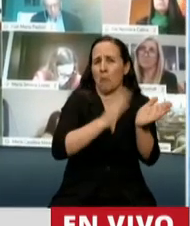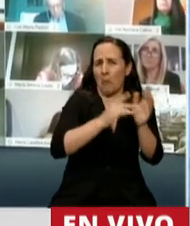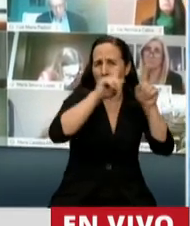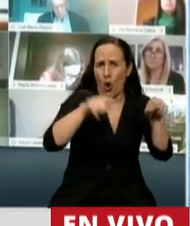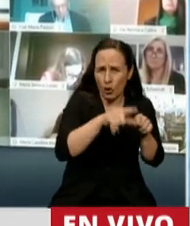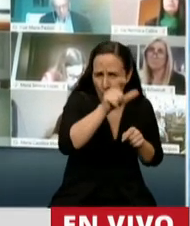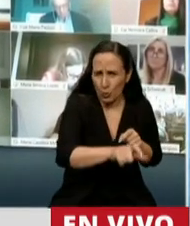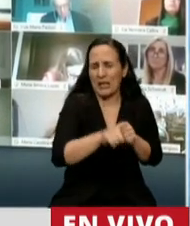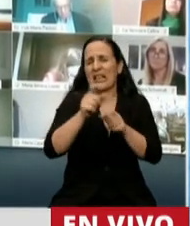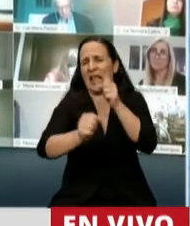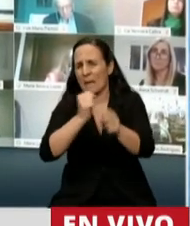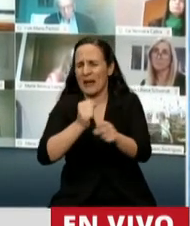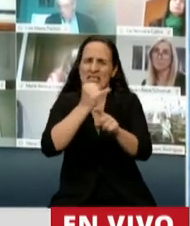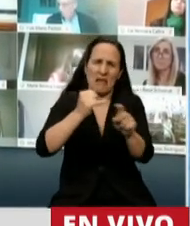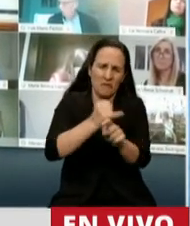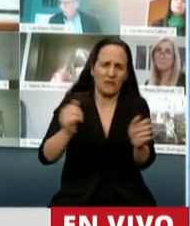empresas.